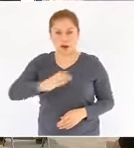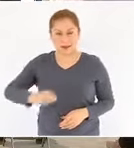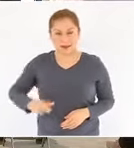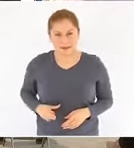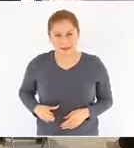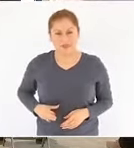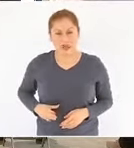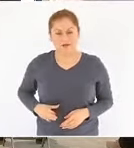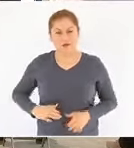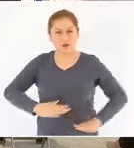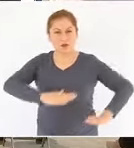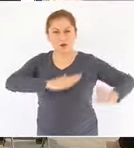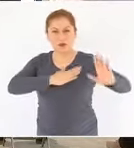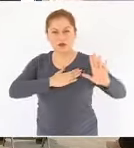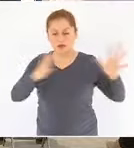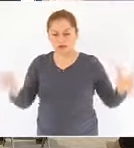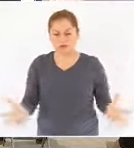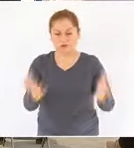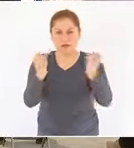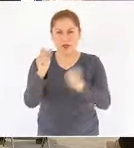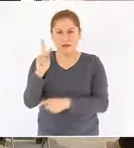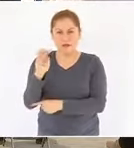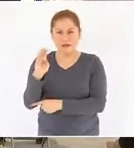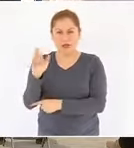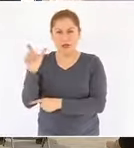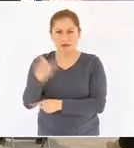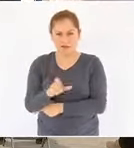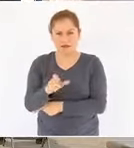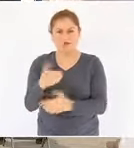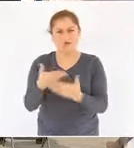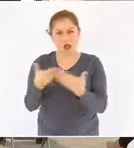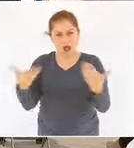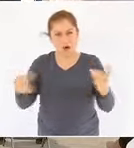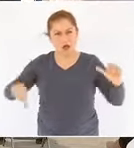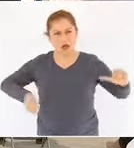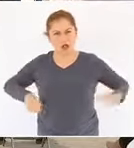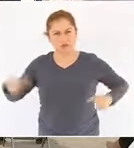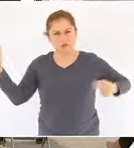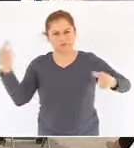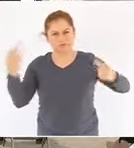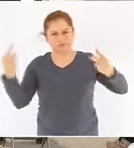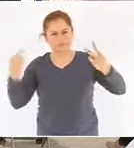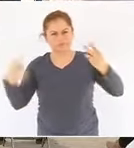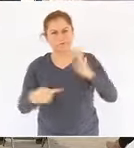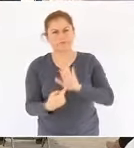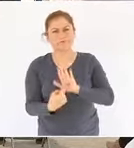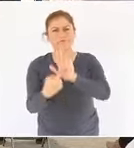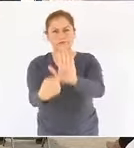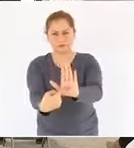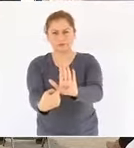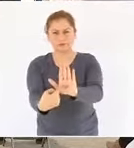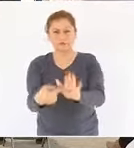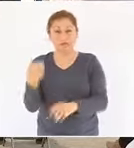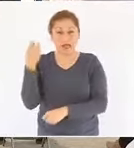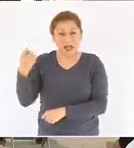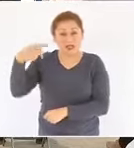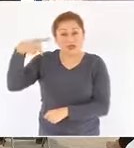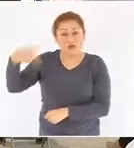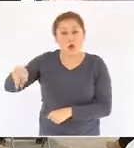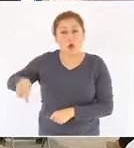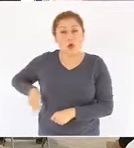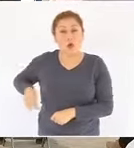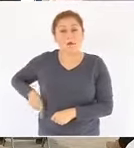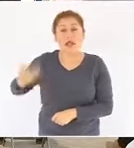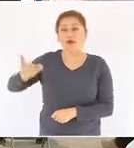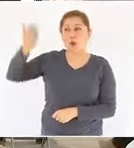acciones lo está demostrando esta es la diferencia entre los anteriores gobiernos y el